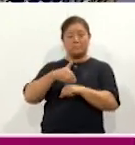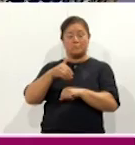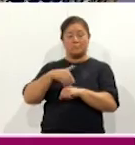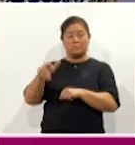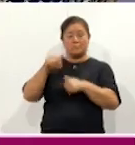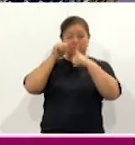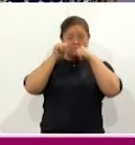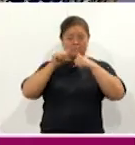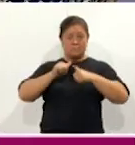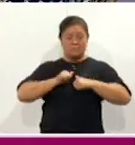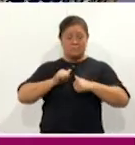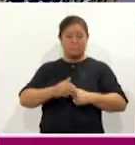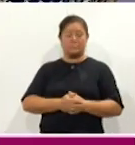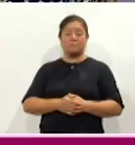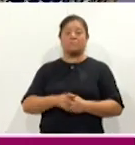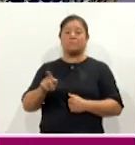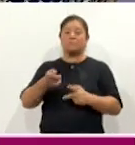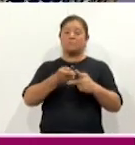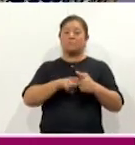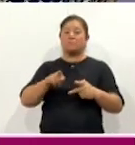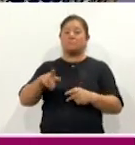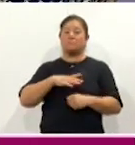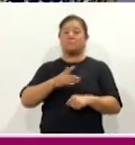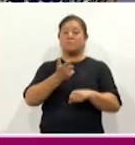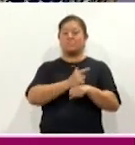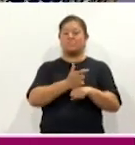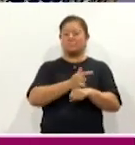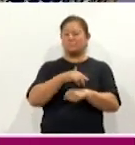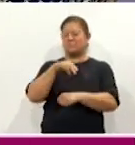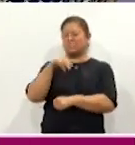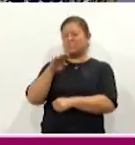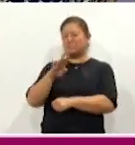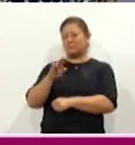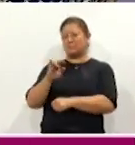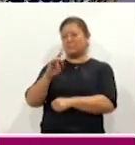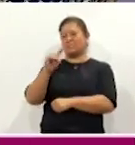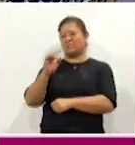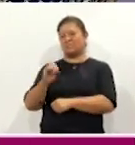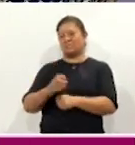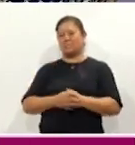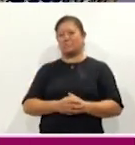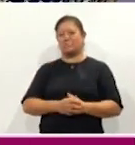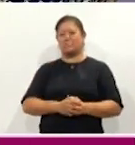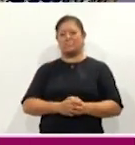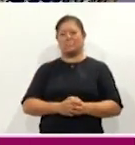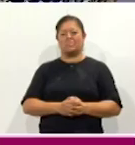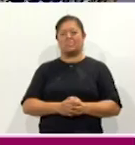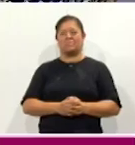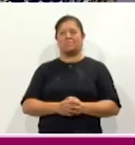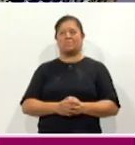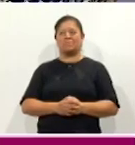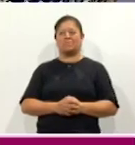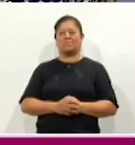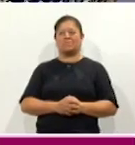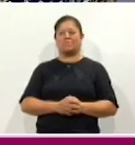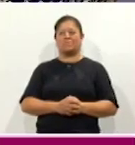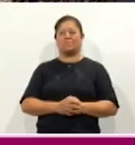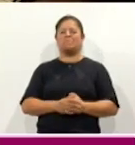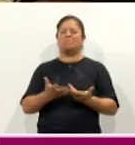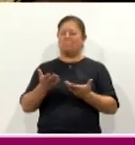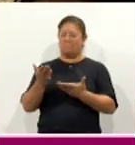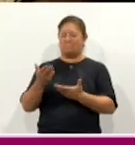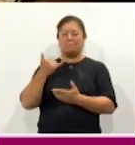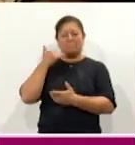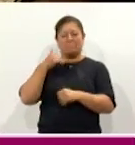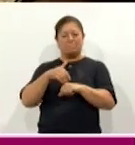atención personal y que fue una iniciativa de la licenciada Michelle Brito Vázquez que es la directora general del ITEA. Para mayor información. Claro que sí,